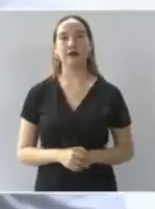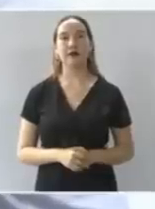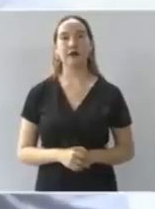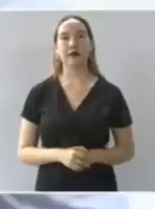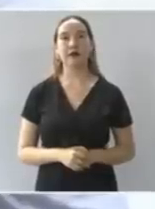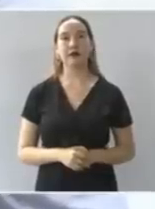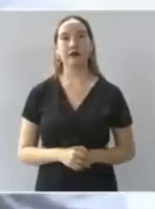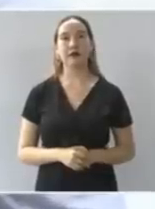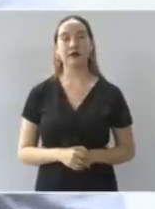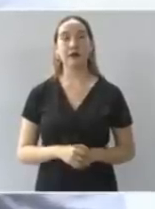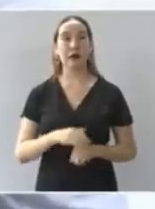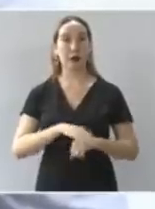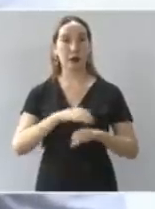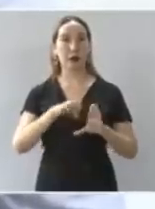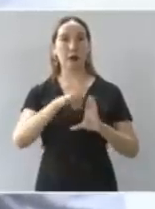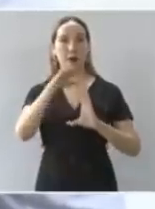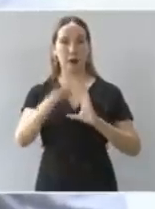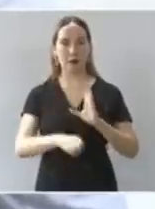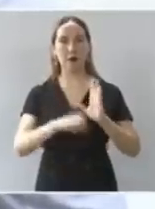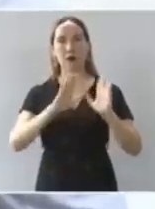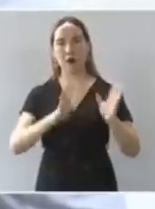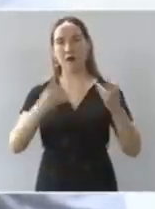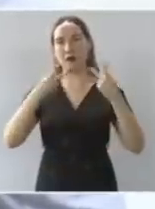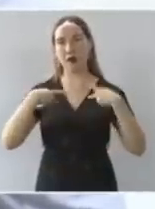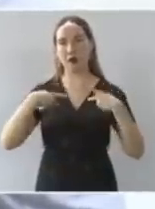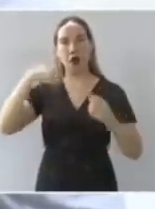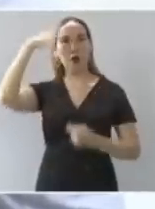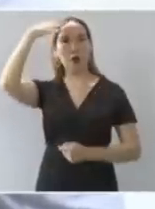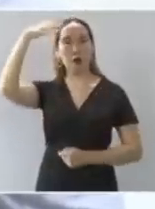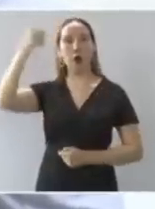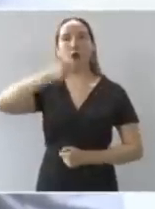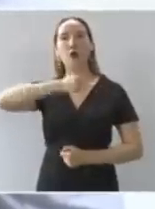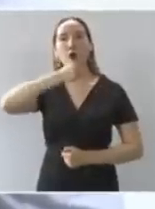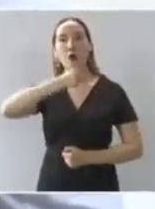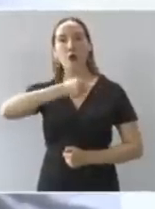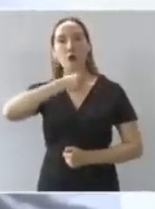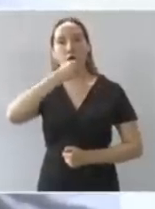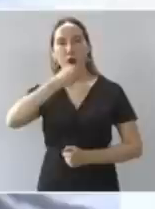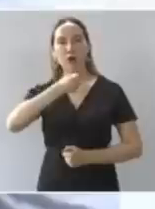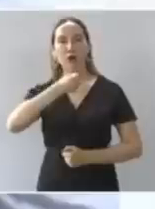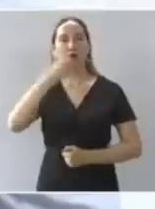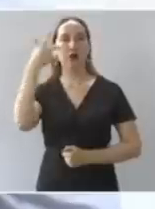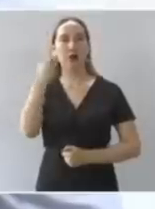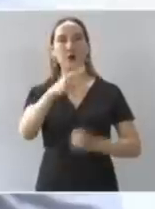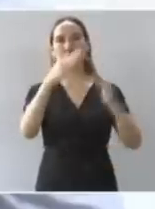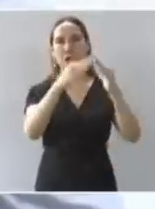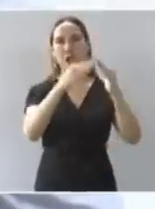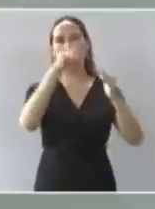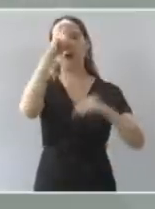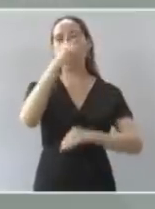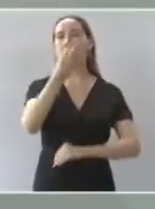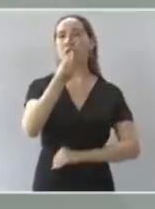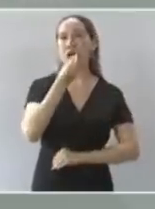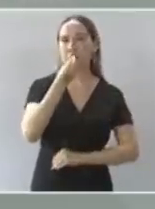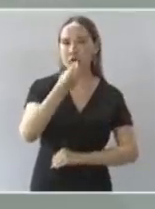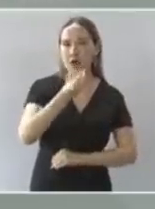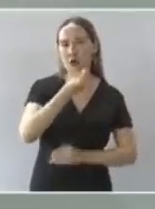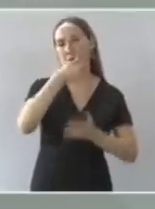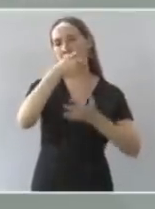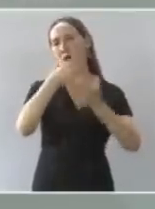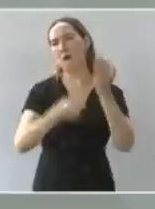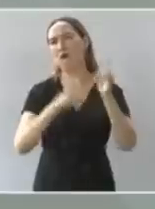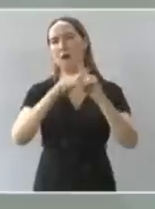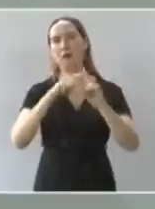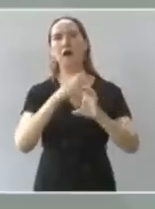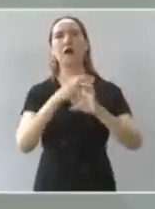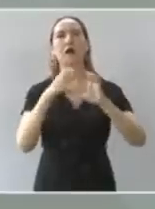ya tenga en la casa cuando menos para la alimentación. Entonces, ya me